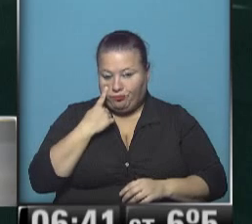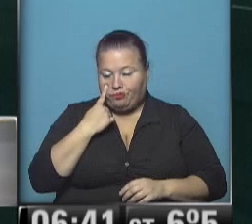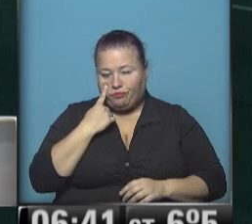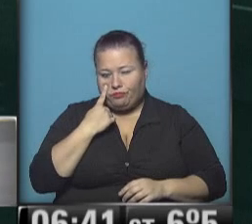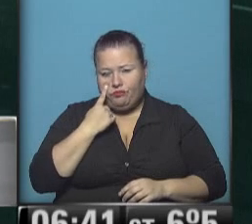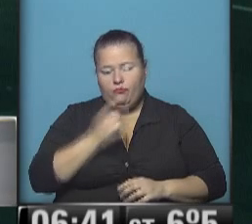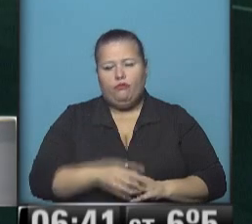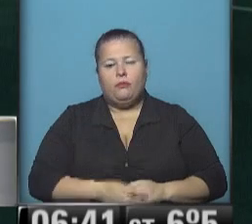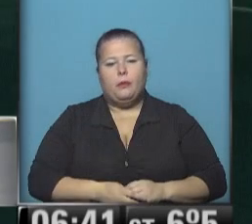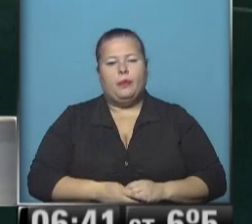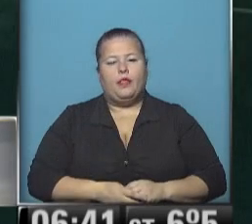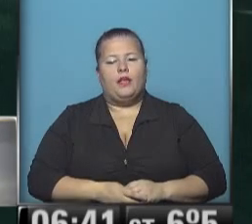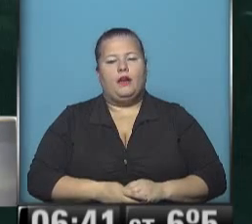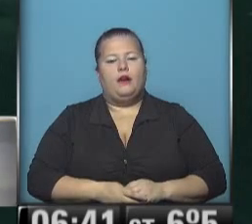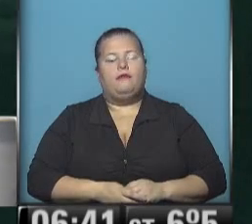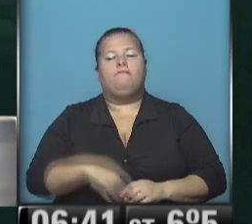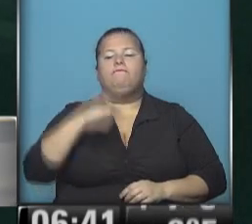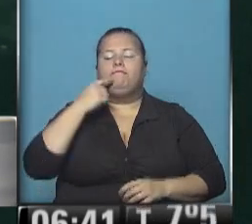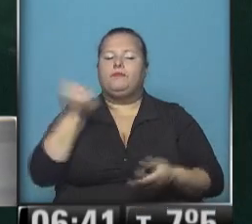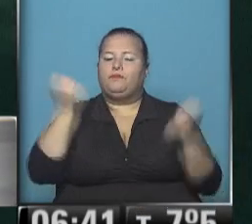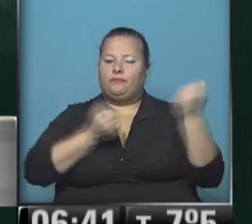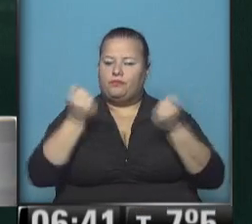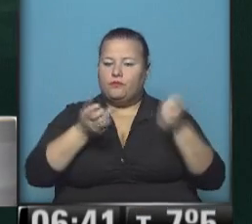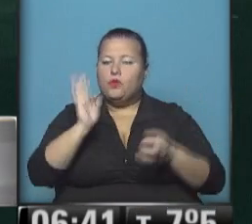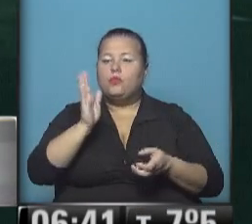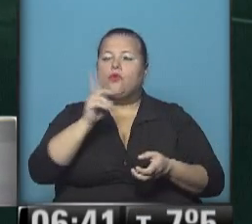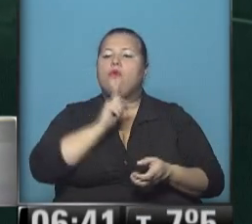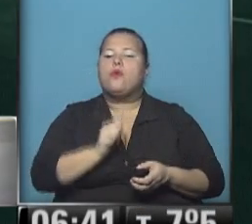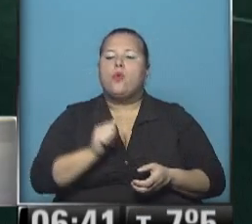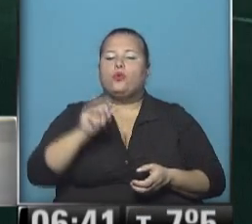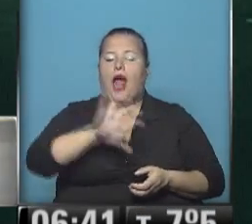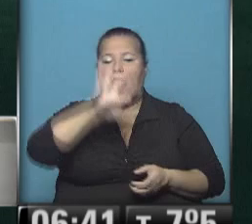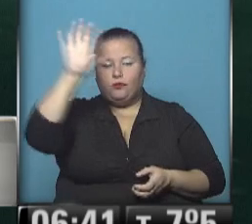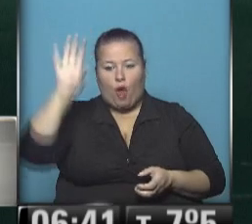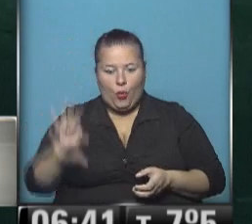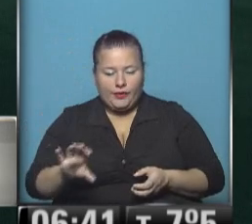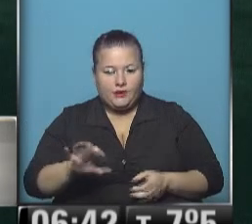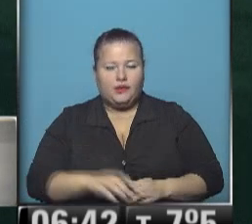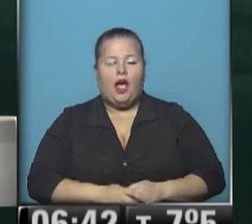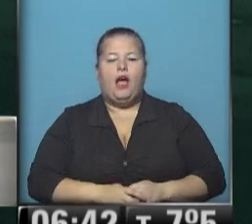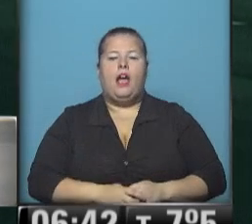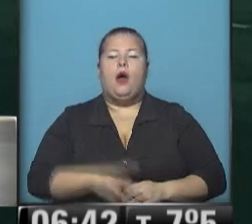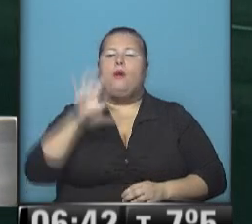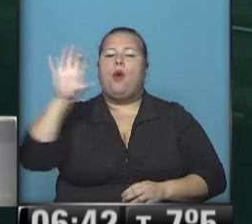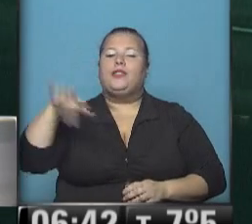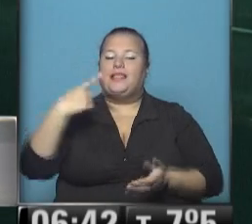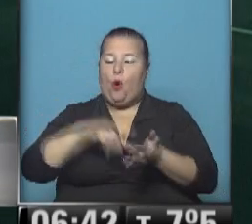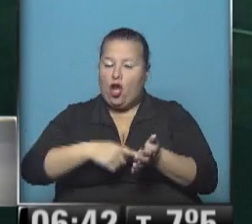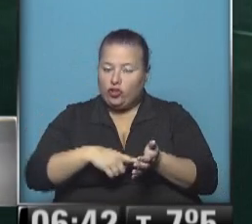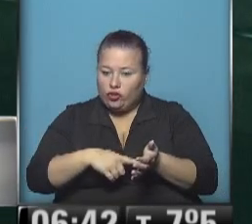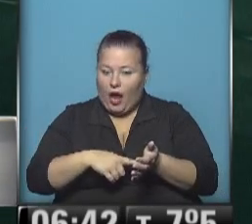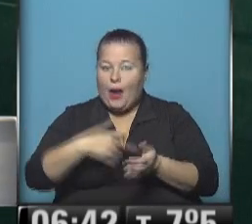que están circulando por rutas provinciales en la provincia de Buenos Aires,